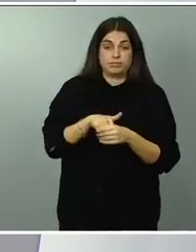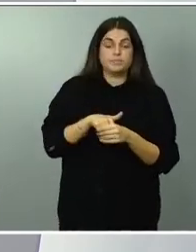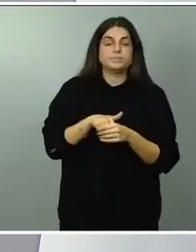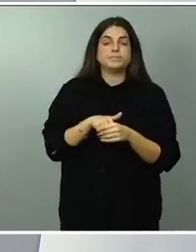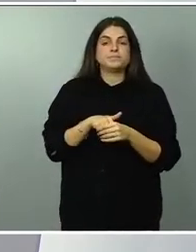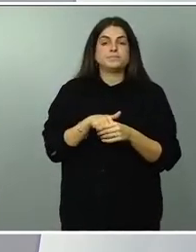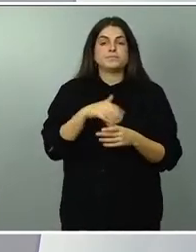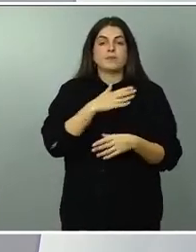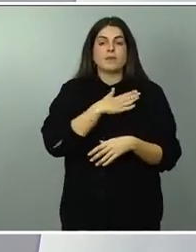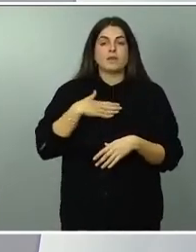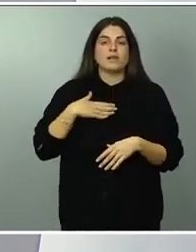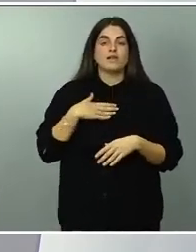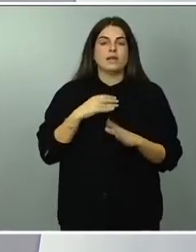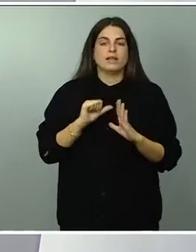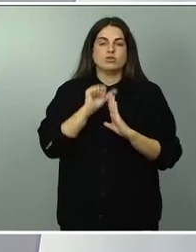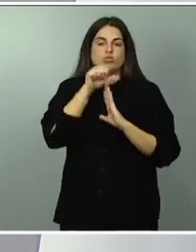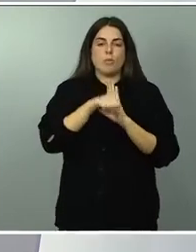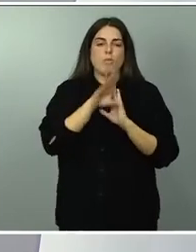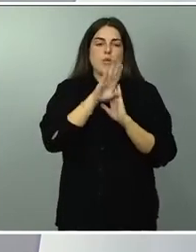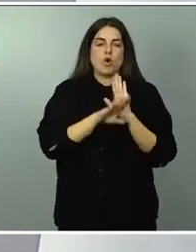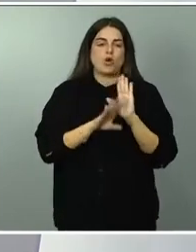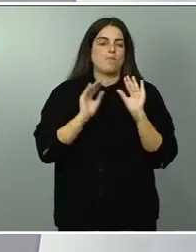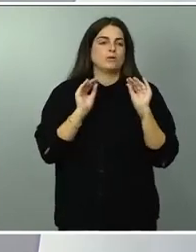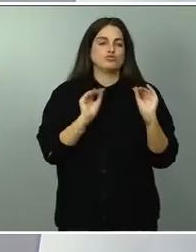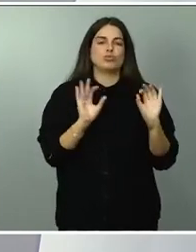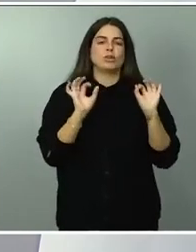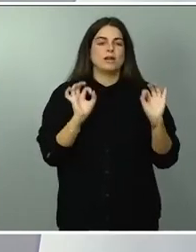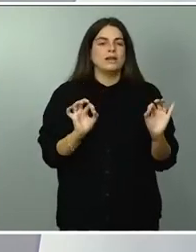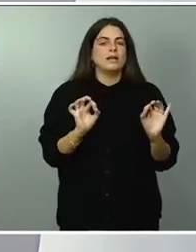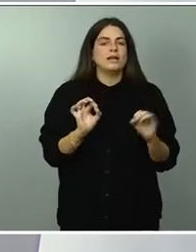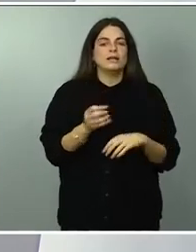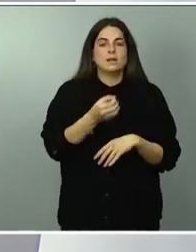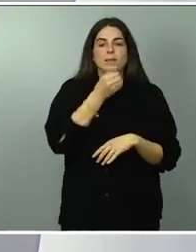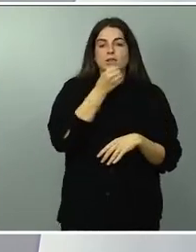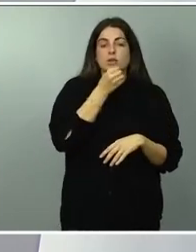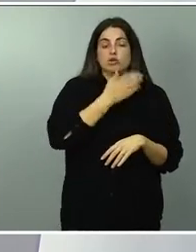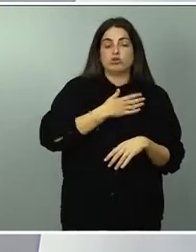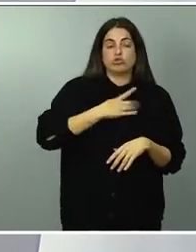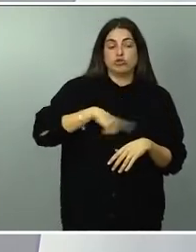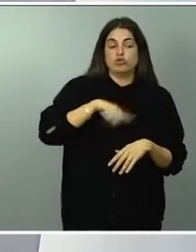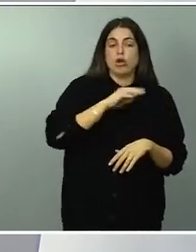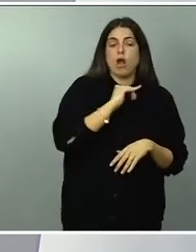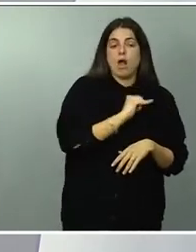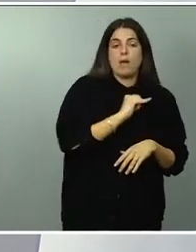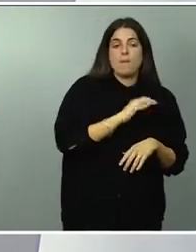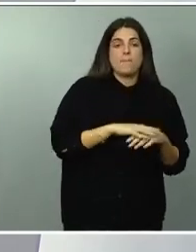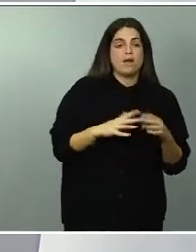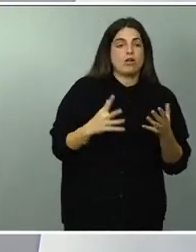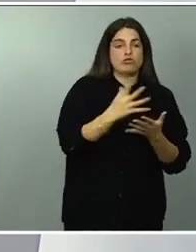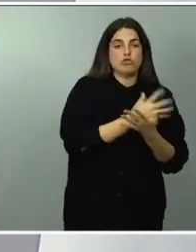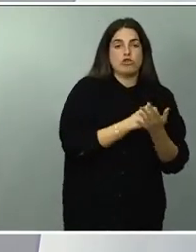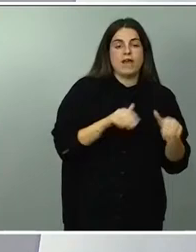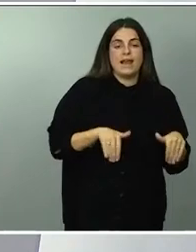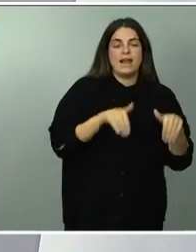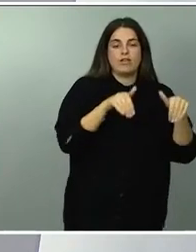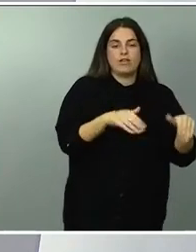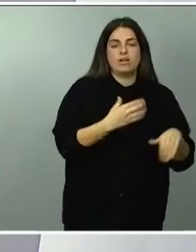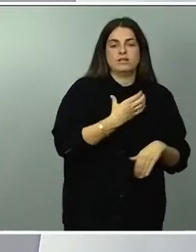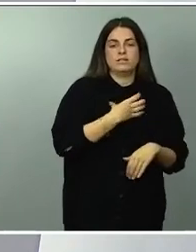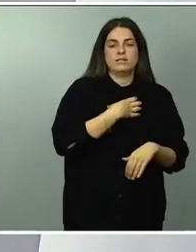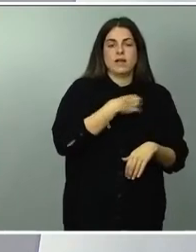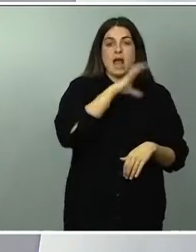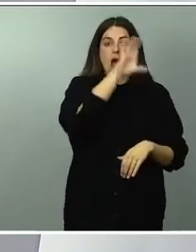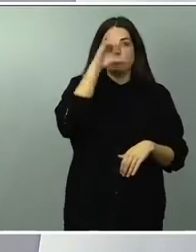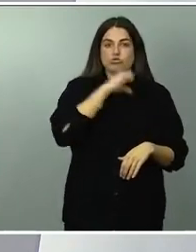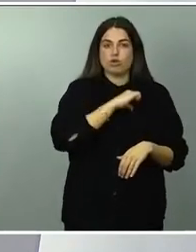marco que el partido socialista tiene para todos las elecciones autonómicas también para el